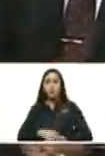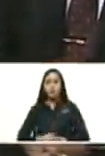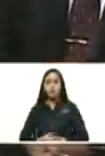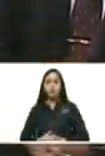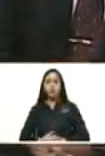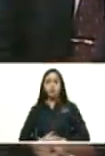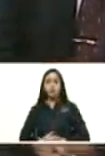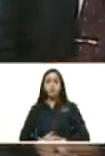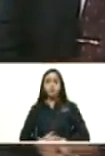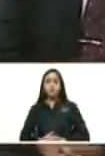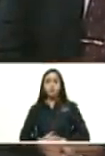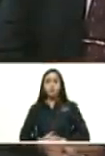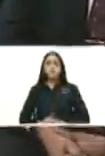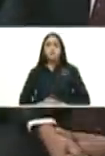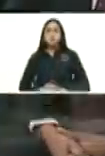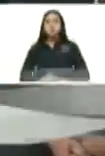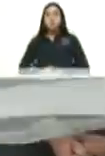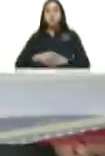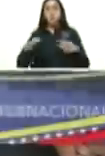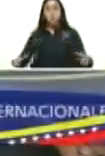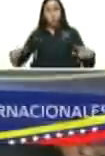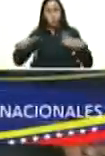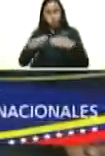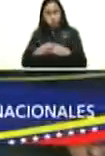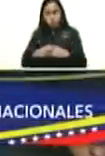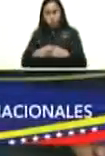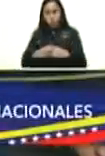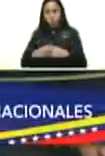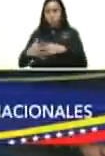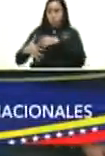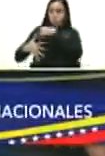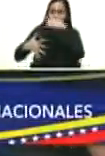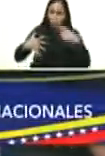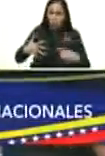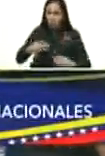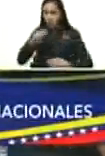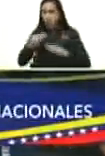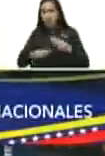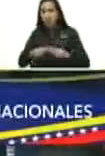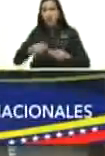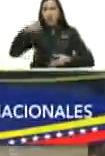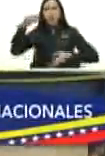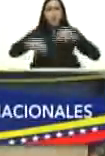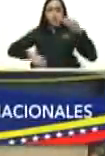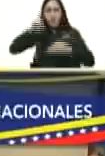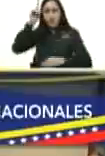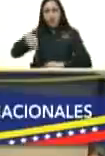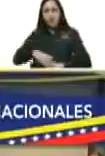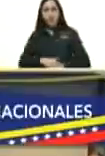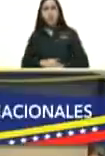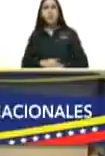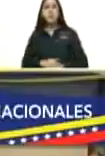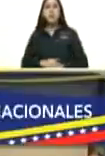allí están agrupadas y unidas en funciones la Fiscalía General de la República